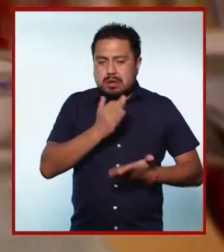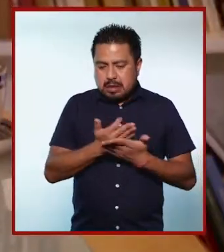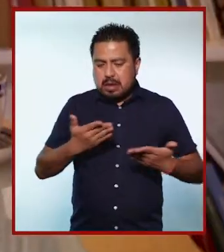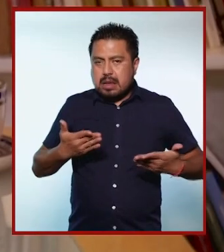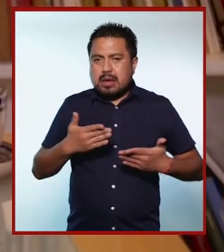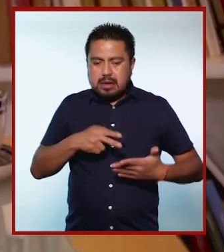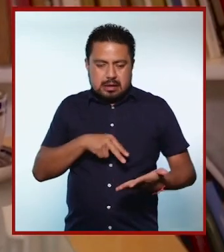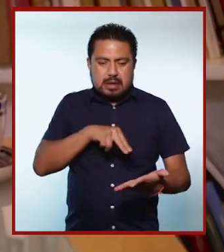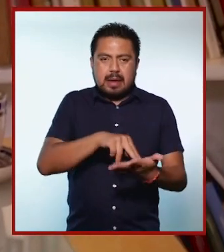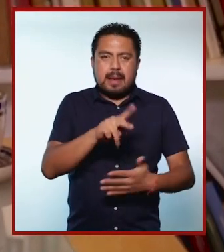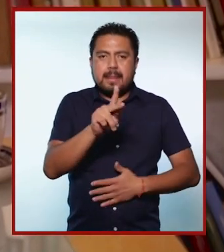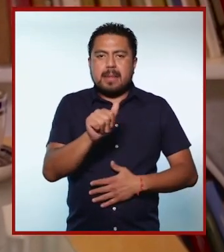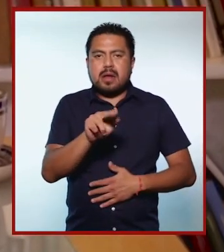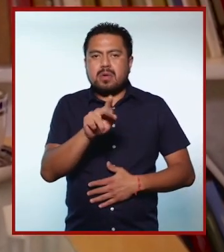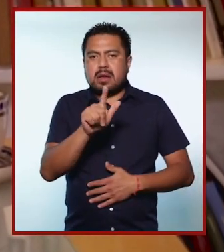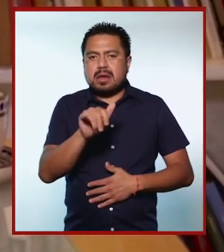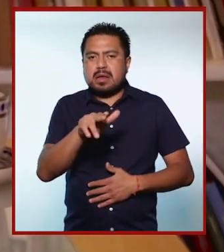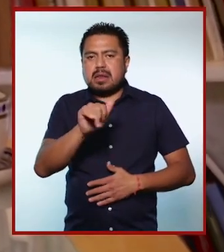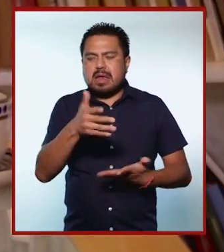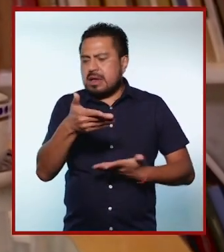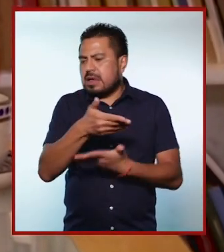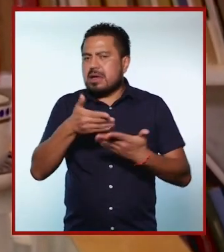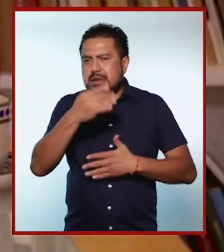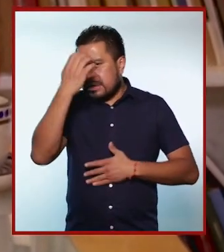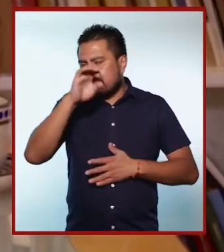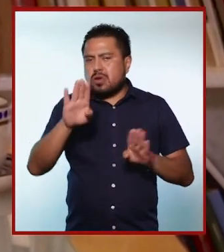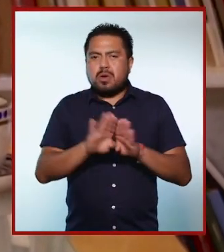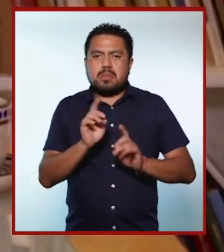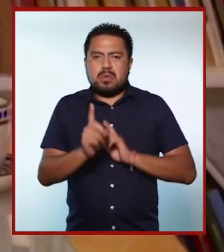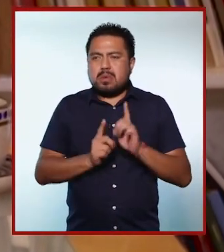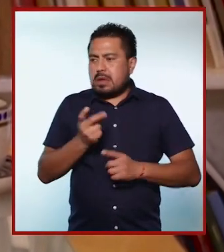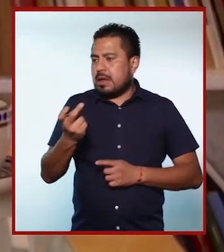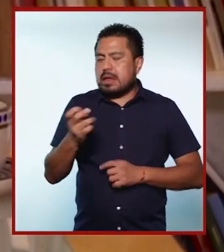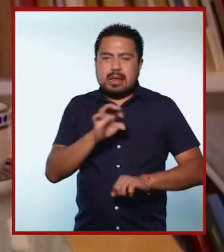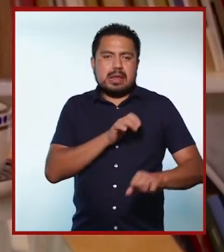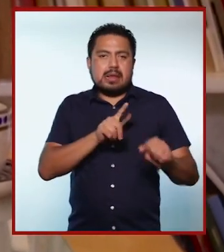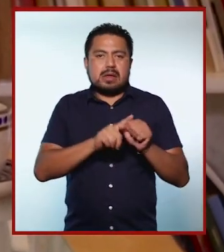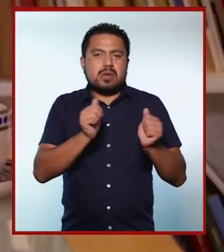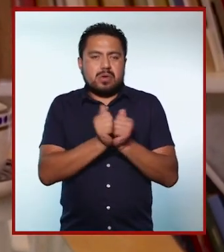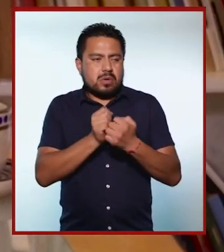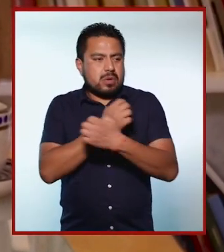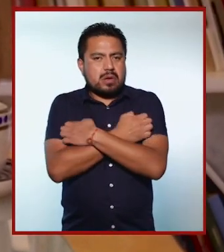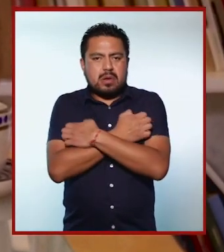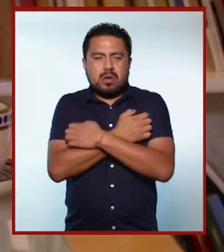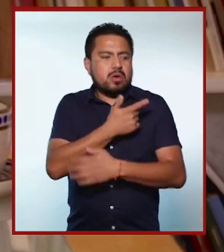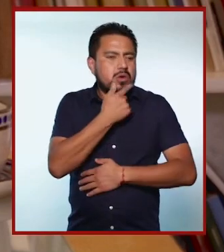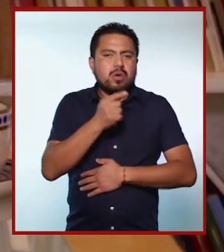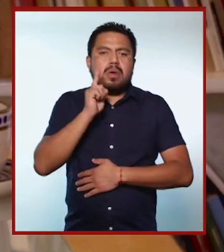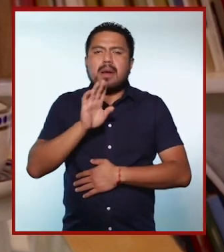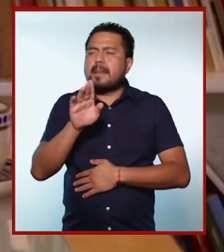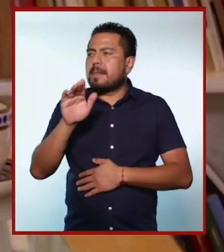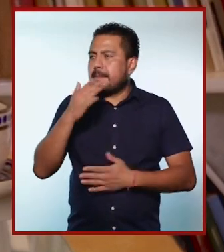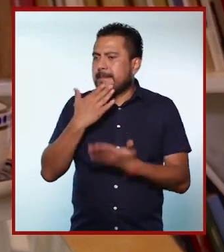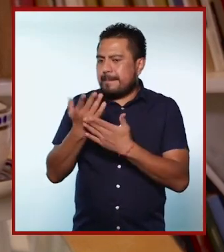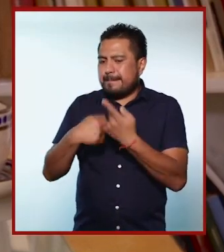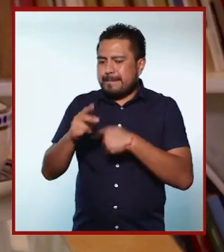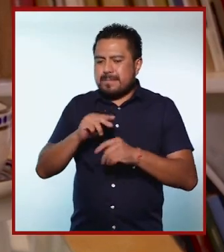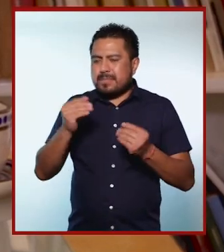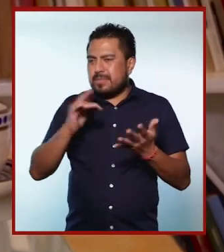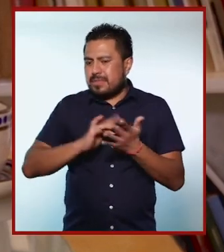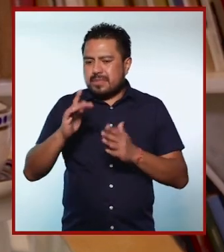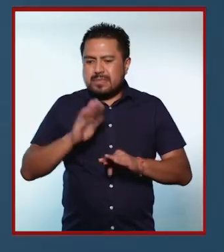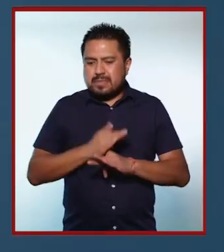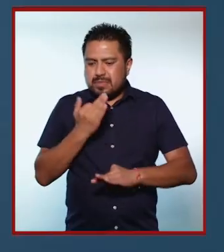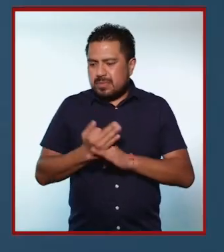género. Nos encontramos con Paulina Loyola, quien nos va a compartir su experiencia como deportista y especialista en educación y género. Paulina,